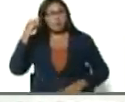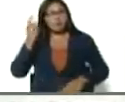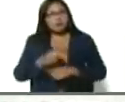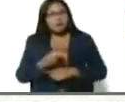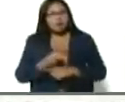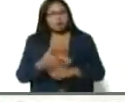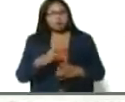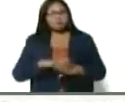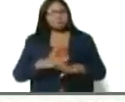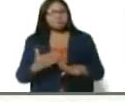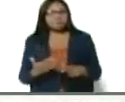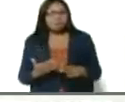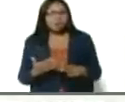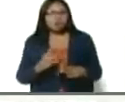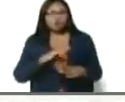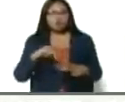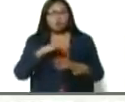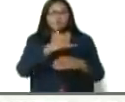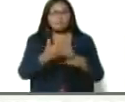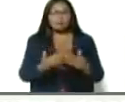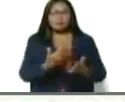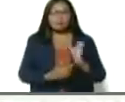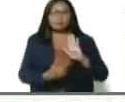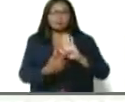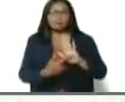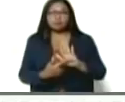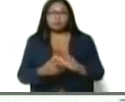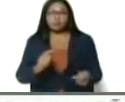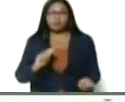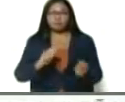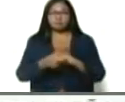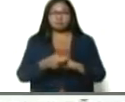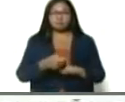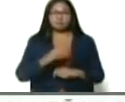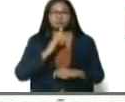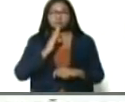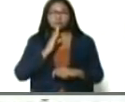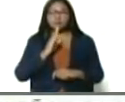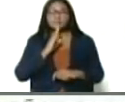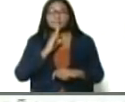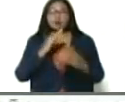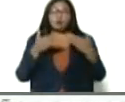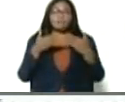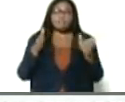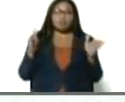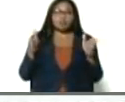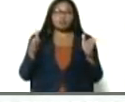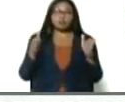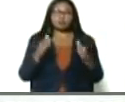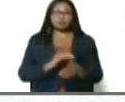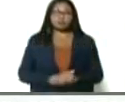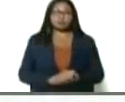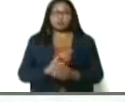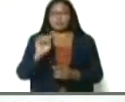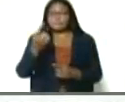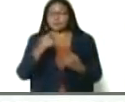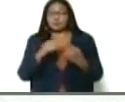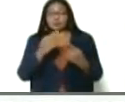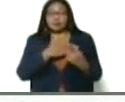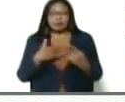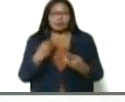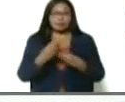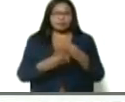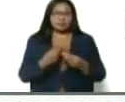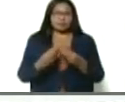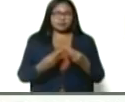hemos estado, estamos haciendo un planteamiento de convertir al Banco Agrícola en un banco público. Ese es el primer elemento que se